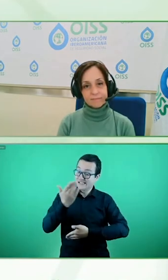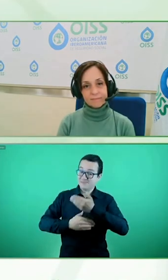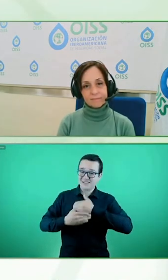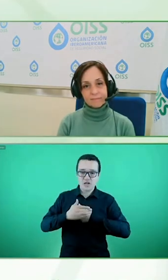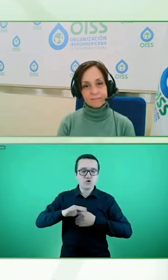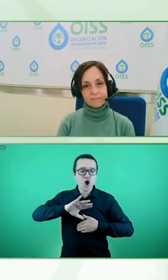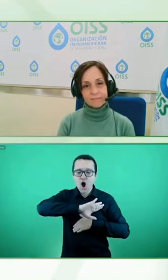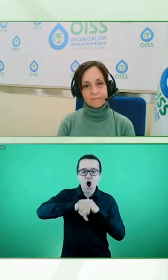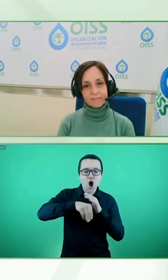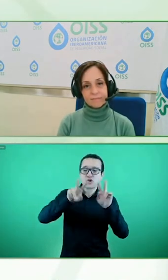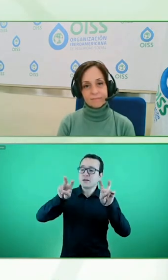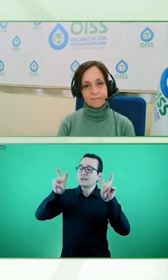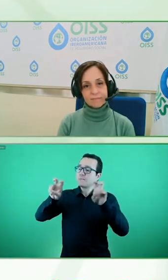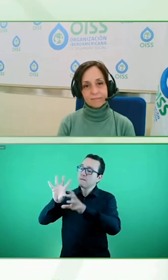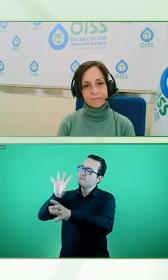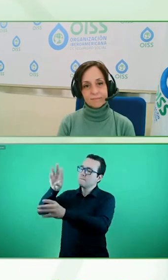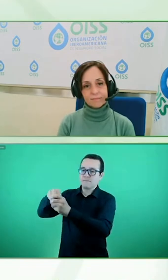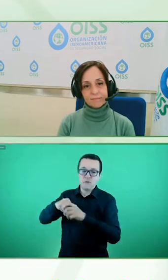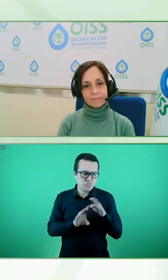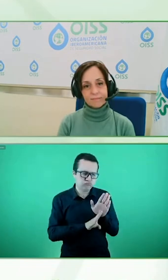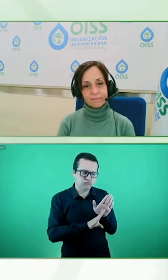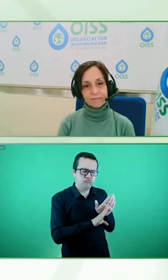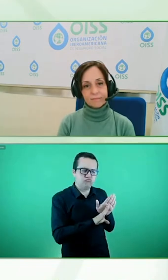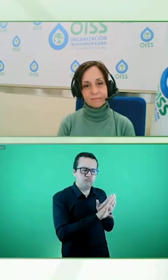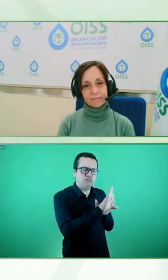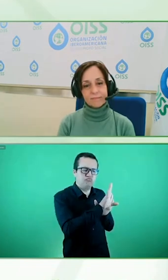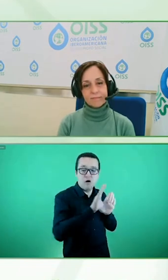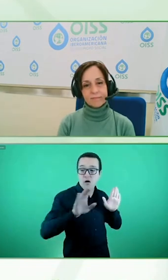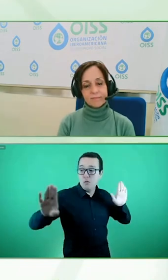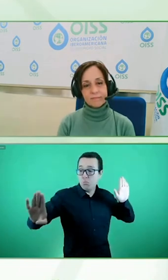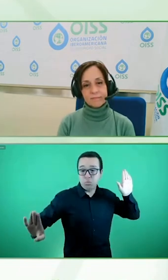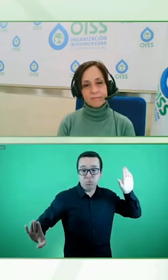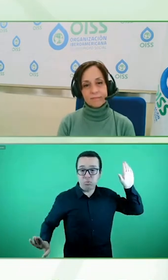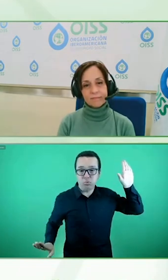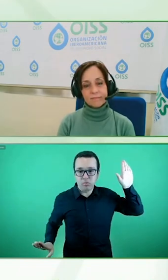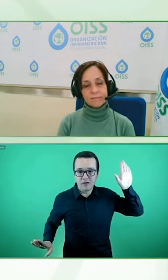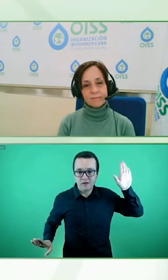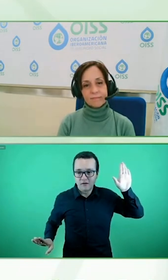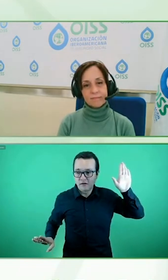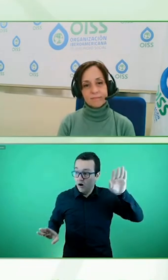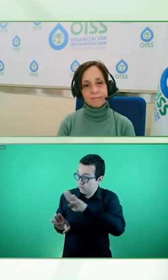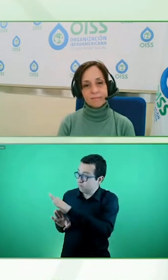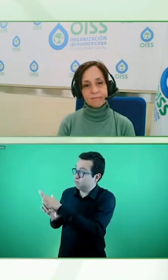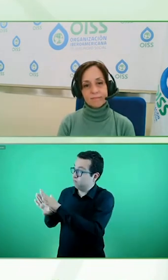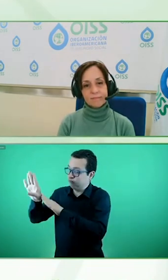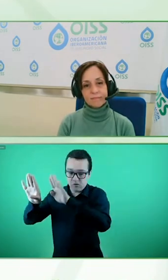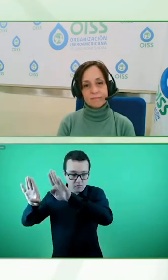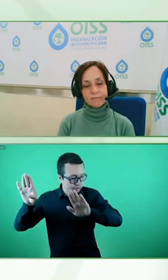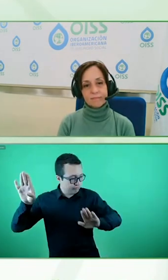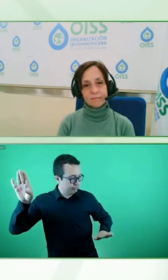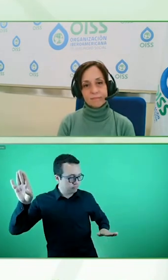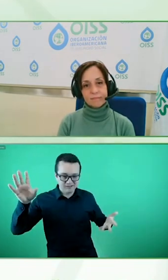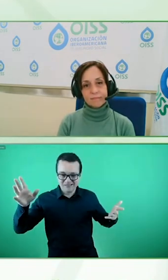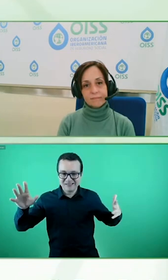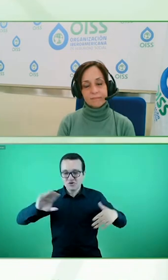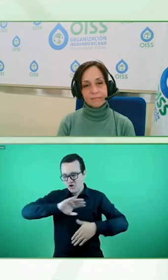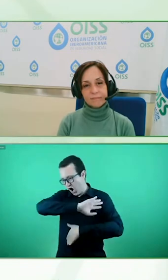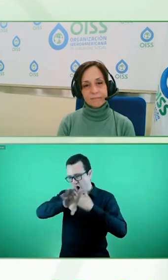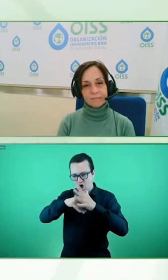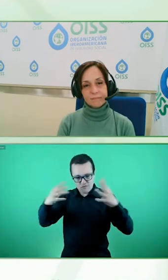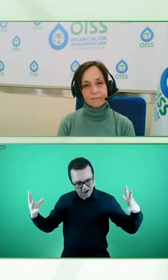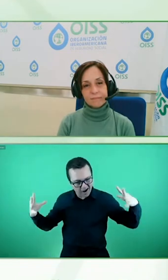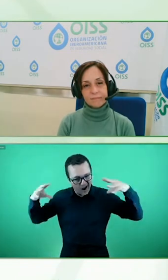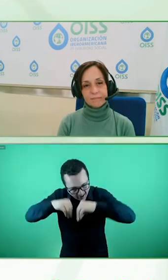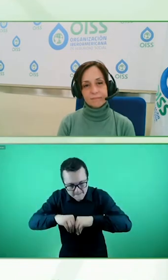y nosotros seguiremos detrás no se habrán tenido en cuenta los requisitos o no los requisitos sino las necesidades de las personas con discapacidad entonces en ese sentido